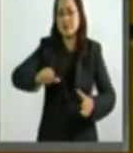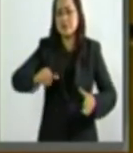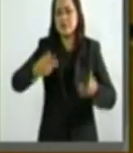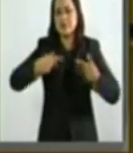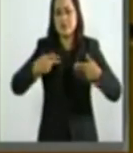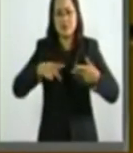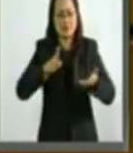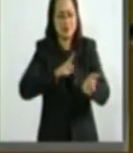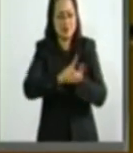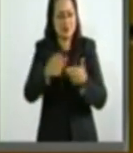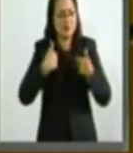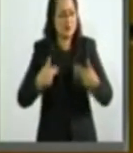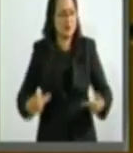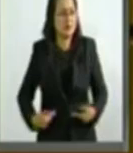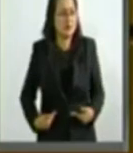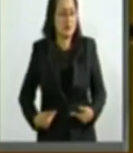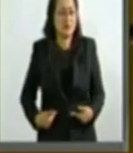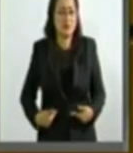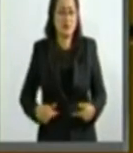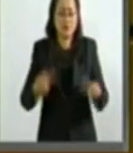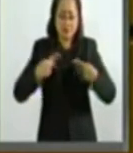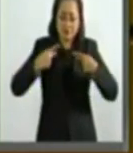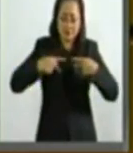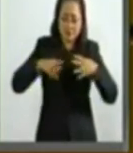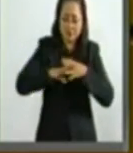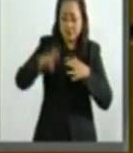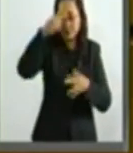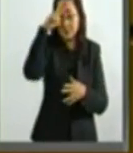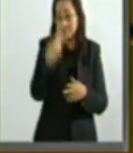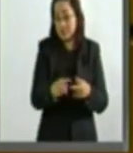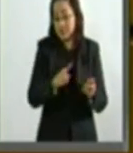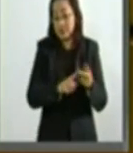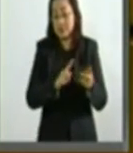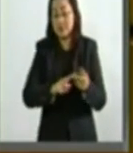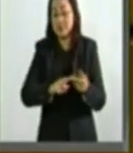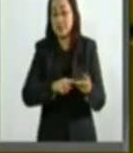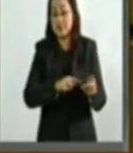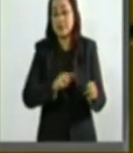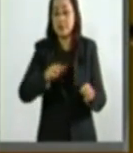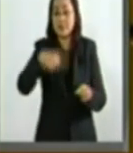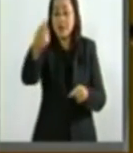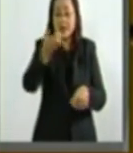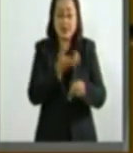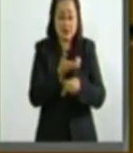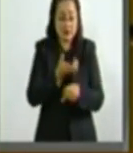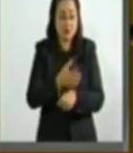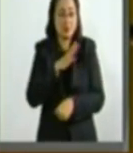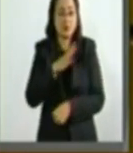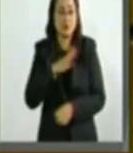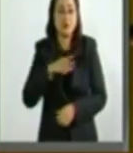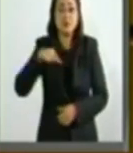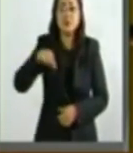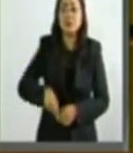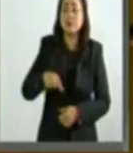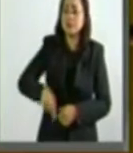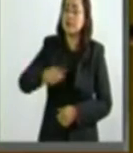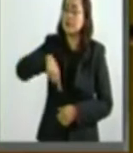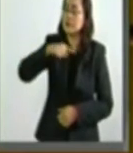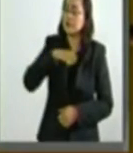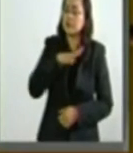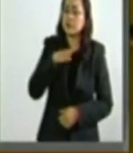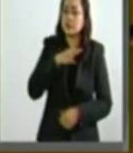los derechos humanos de los migrantes mexicanos que se encuentran en Estados Unidos. Desde aquí hacemos